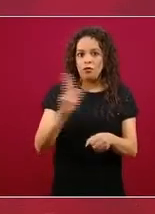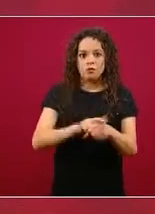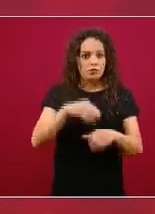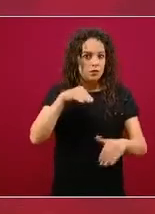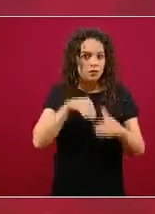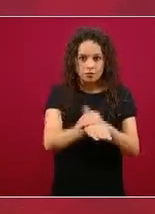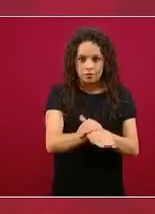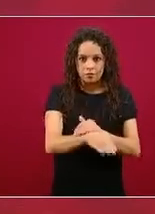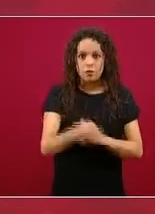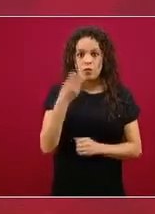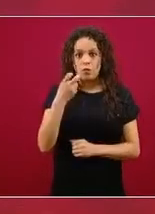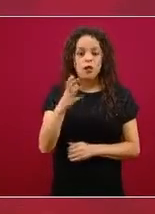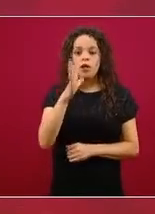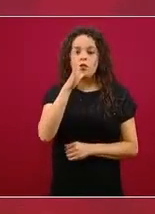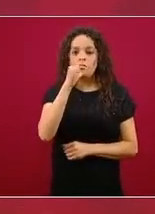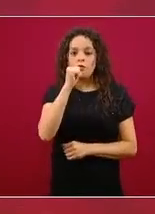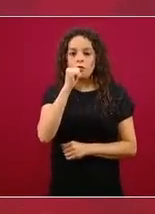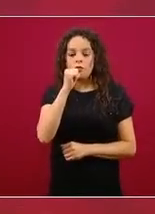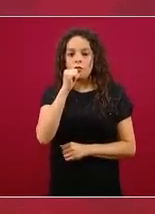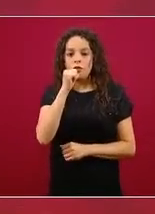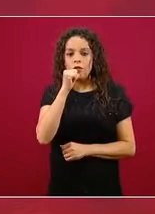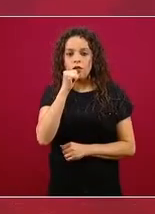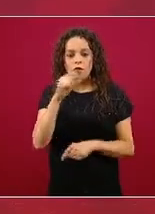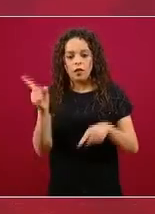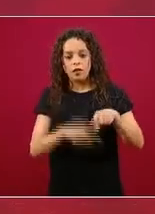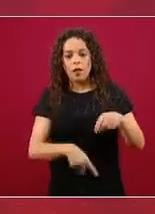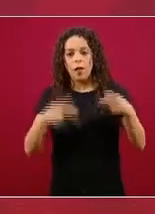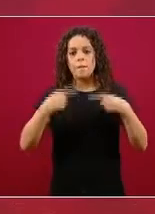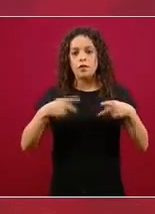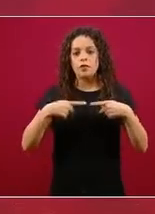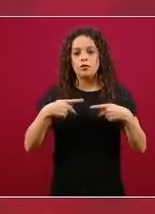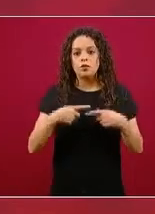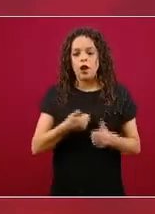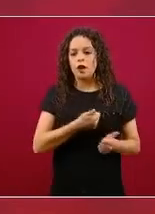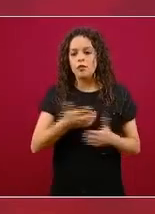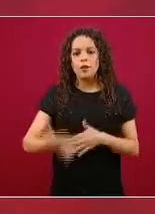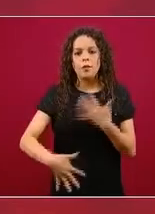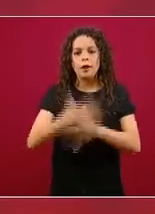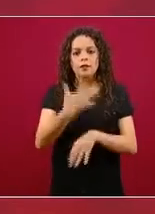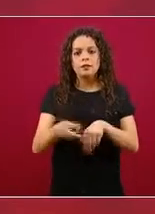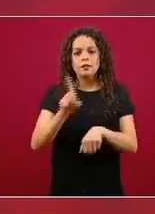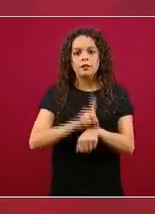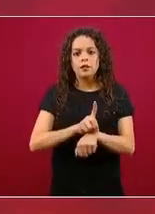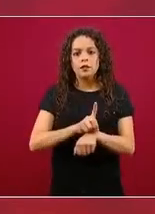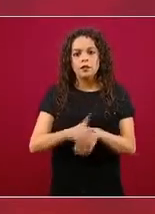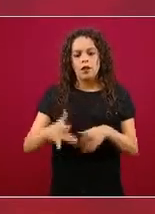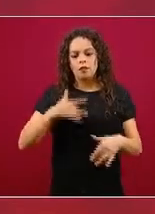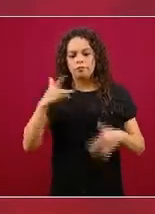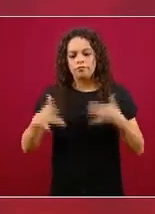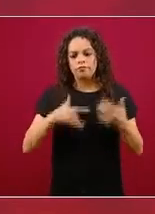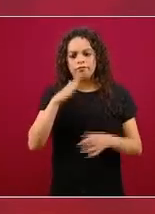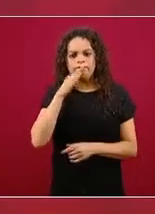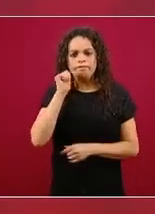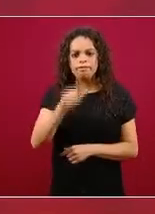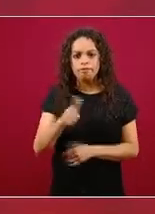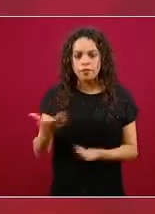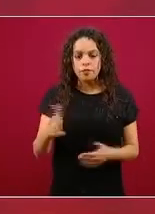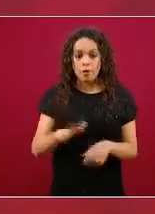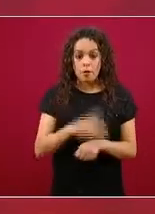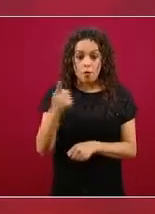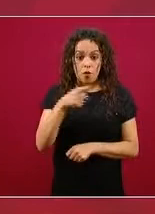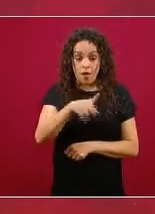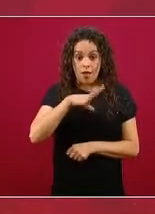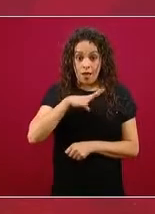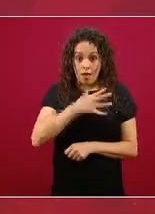tengan 15 o más días de haber iniciado síntomas, porque los casos que están hospitalizados, precisamente por la gravedad,